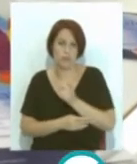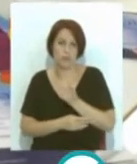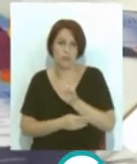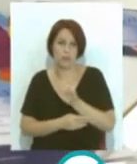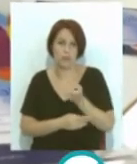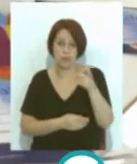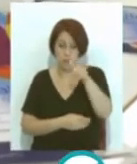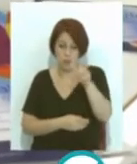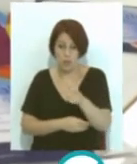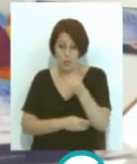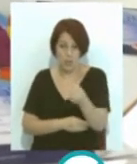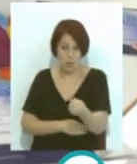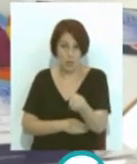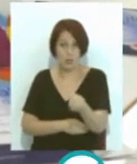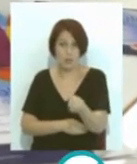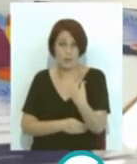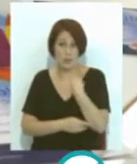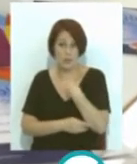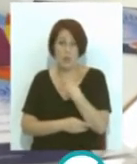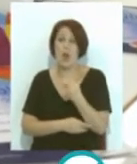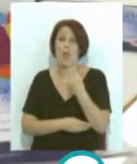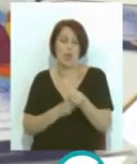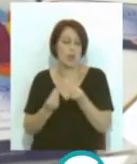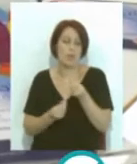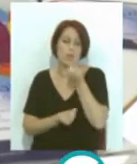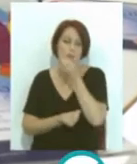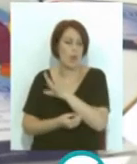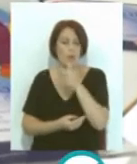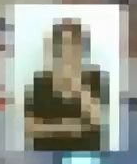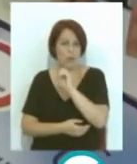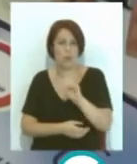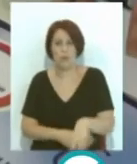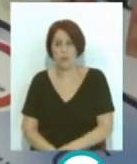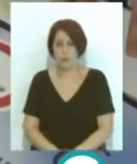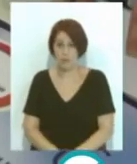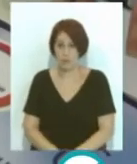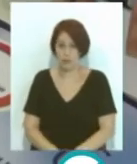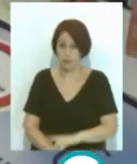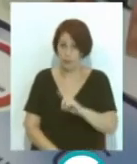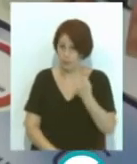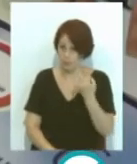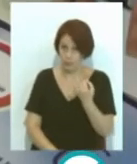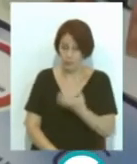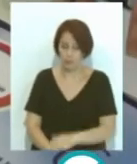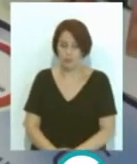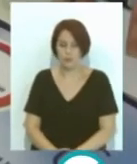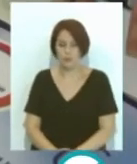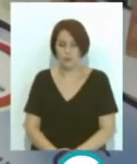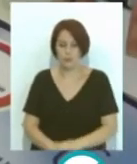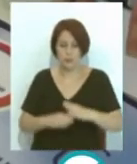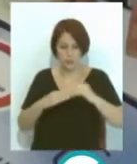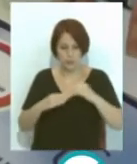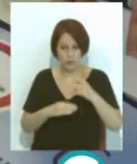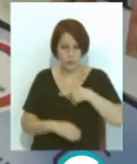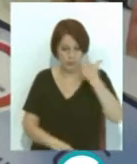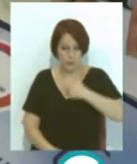darle a esas personas que lo mejor que puede hacer es dejar de fumar. Lo primero, el paciente, la persona tiene que